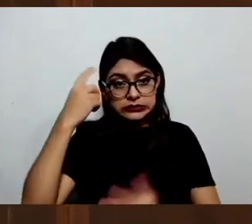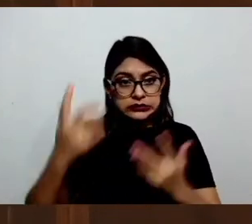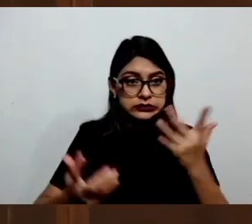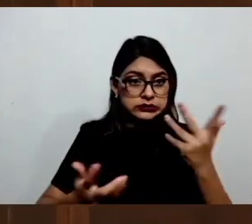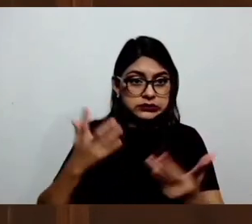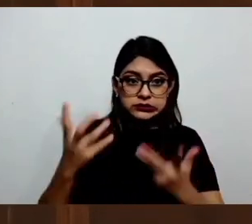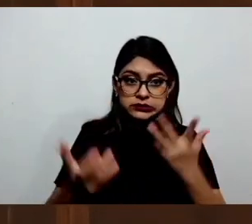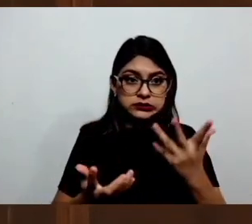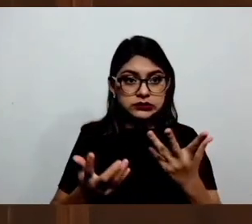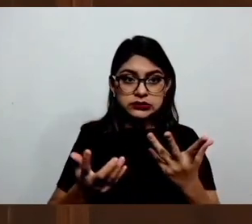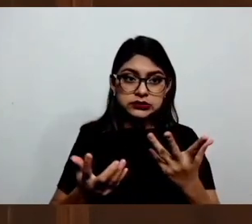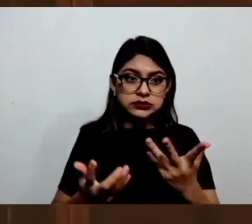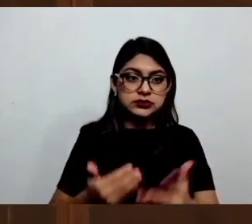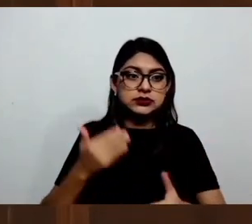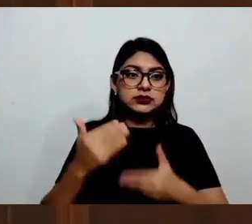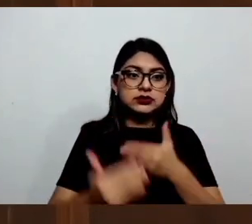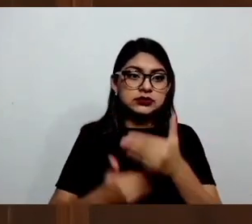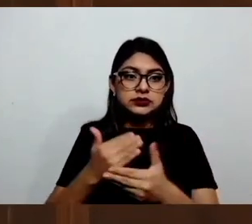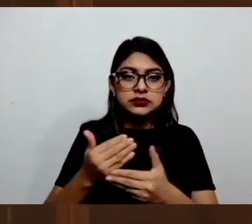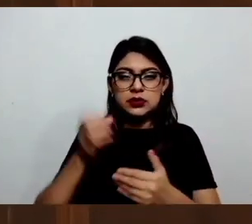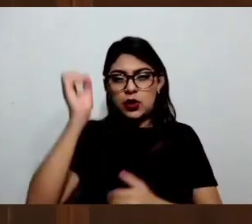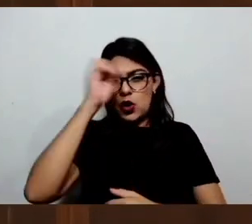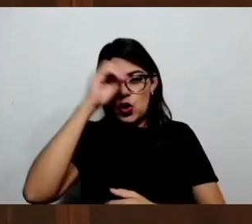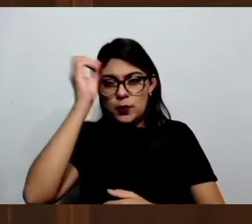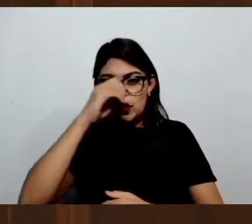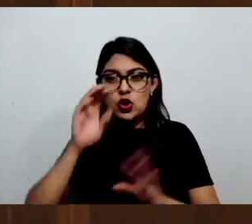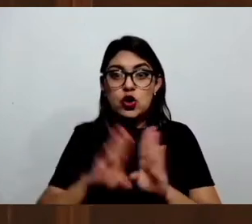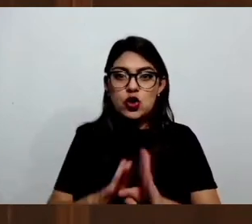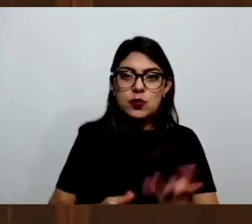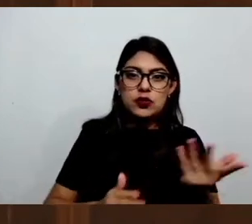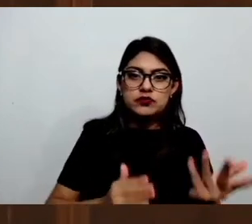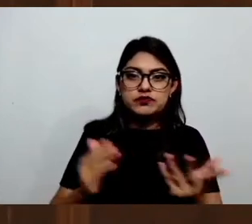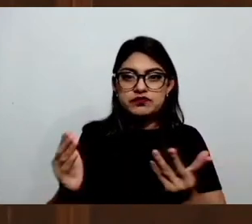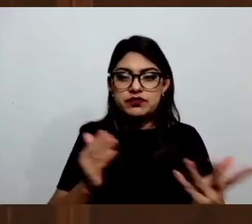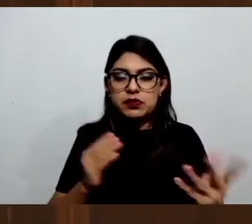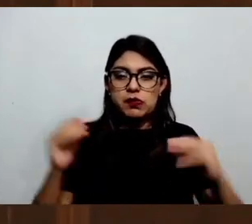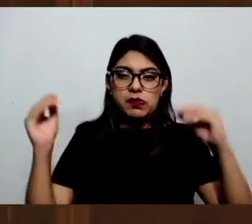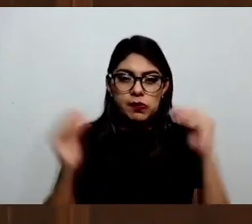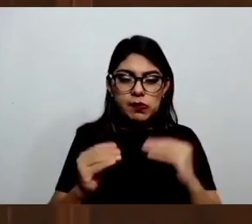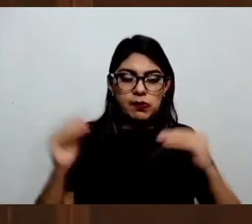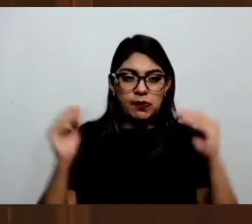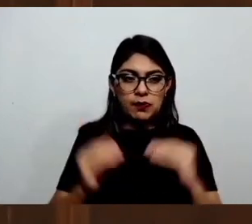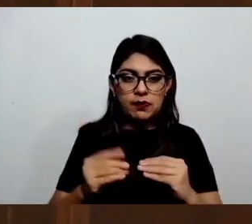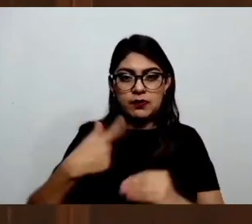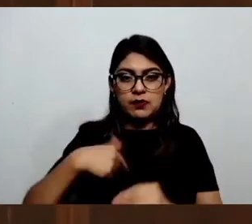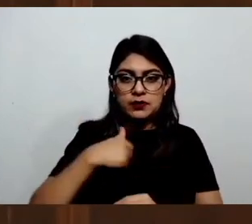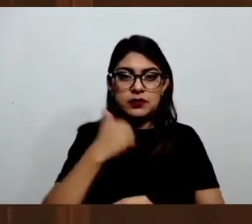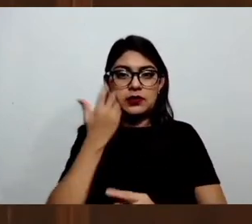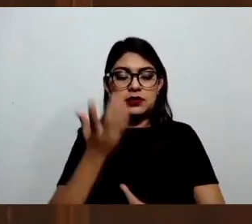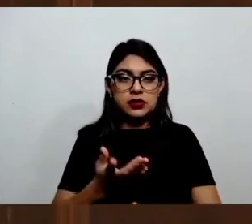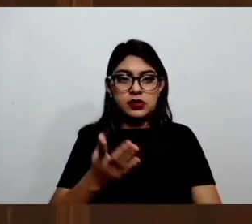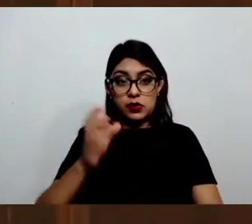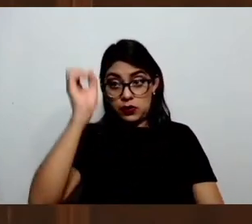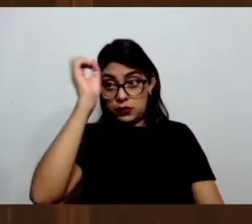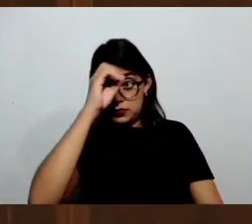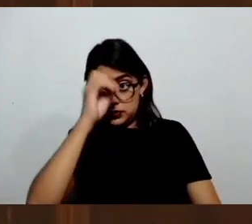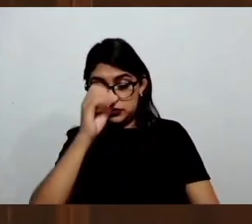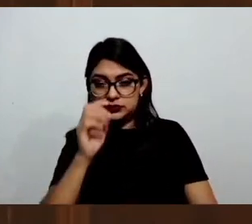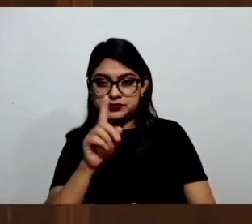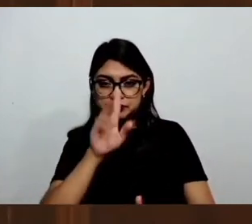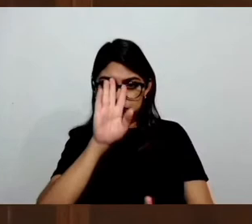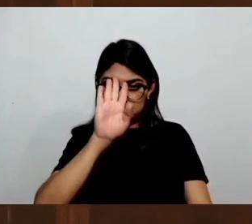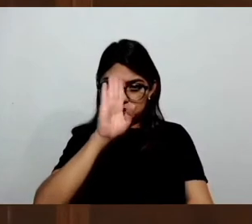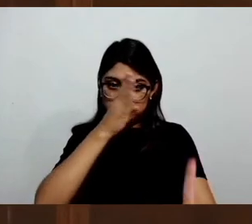procedimiento o de opinión. Hemos estado buscando la conciliación de los puntos de vista y lo estamos